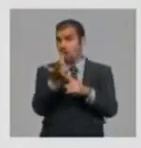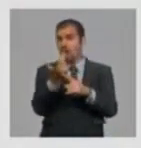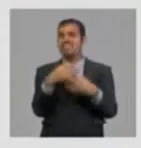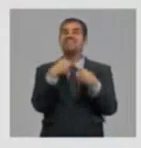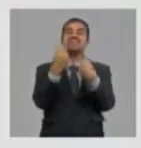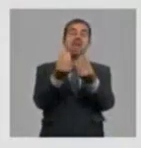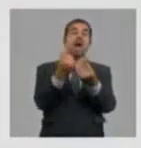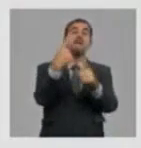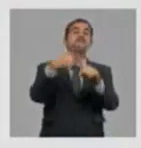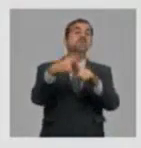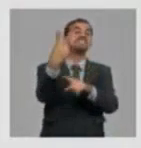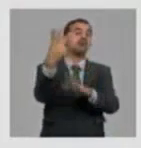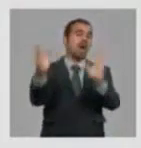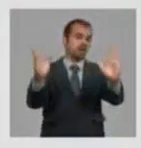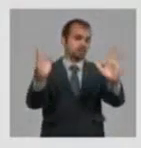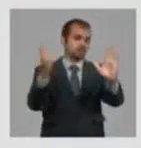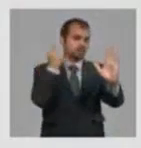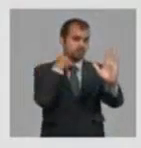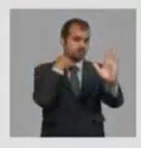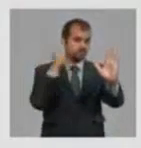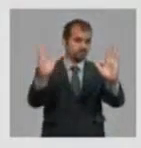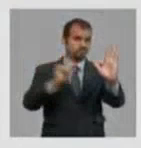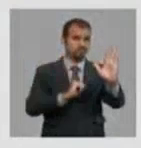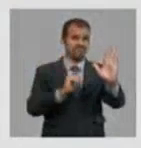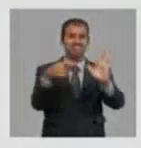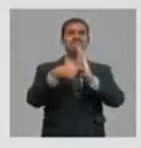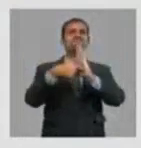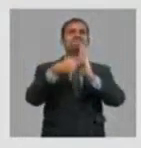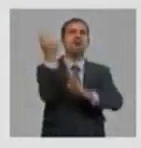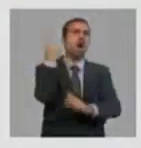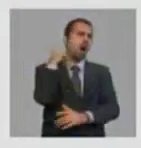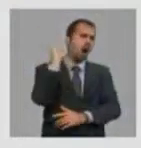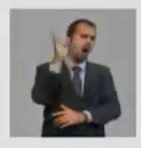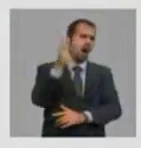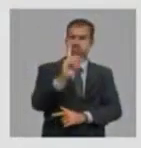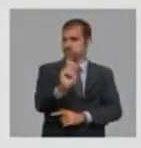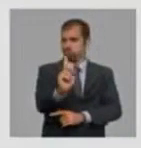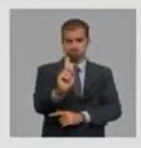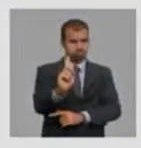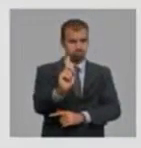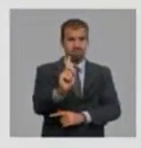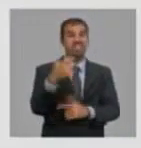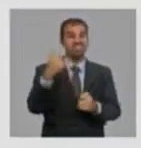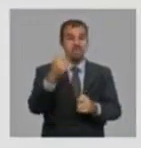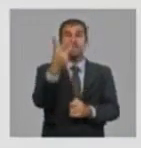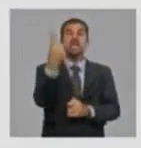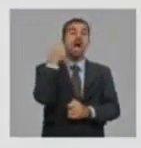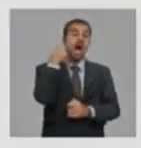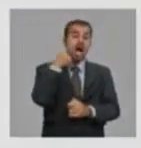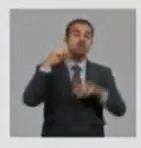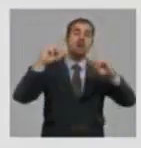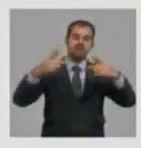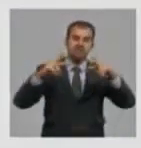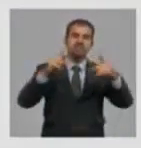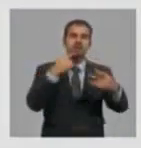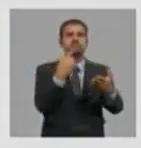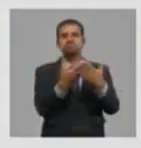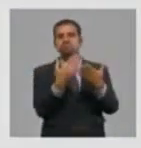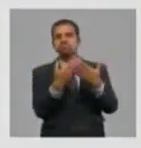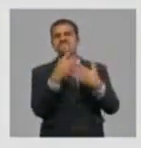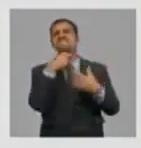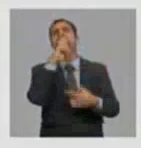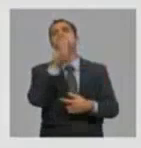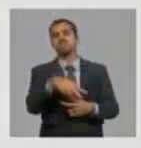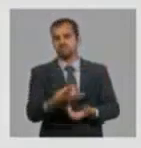años. Ese es otro reto. ¿Y no es permanente? No es permanente. No es que de una sola vez usted tiene la categoría y ya se detiene ahí en el